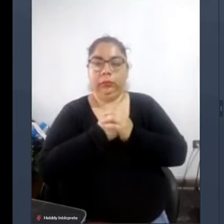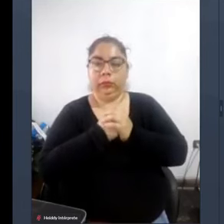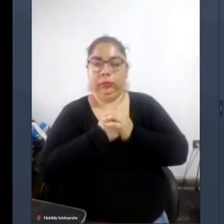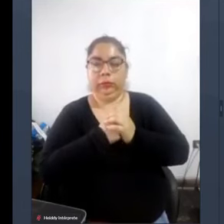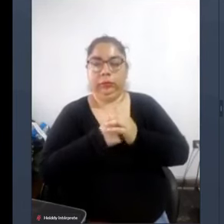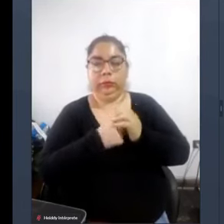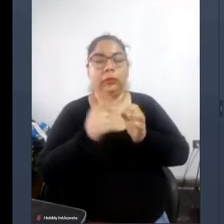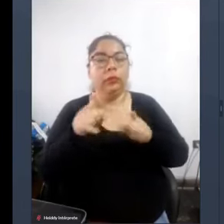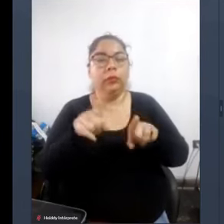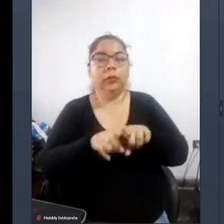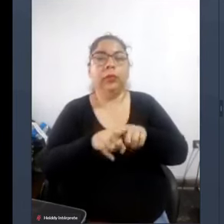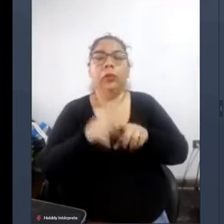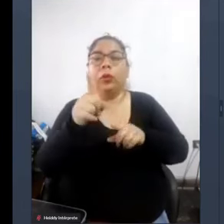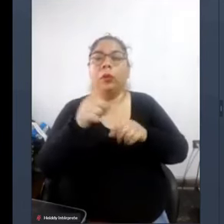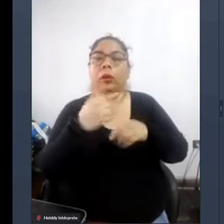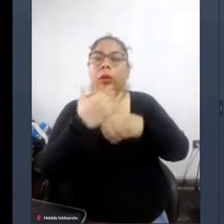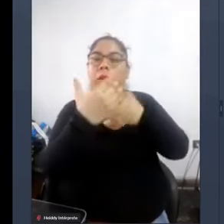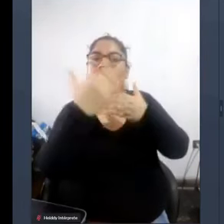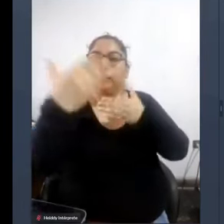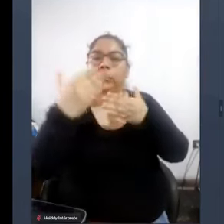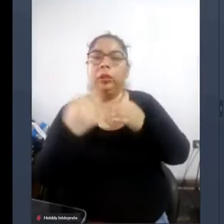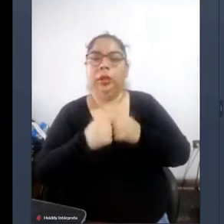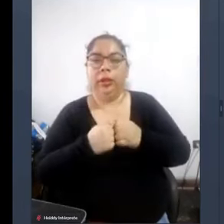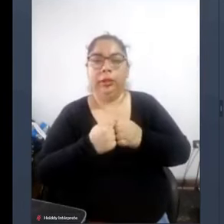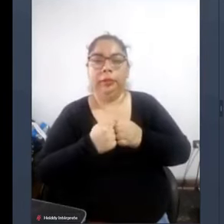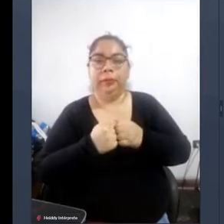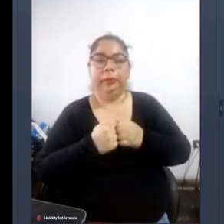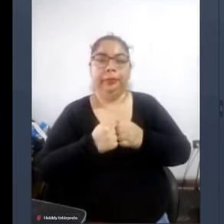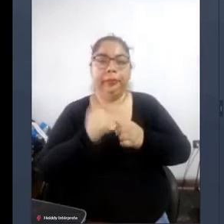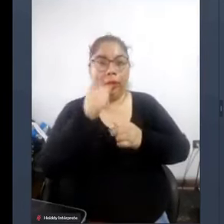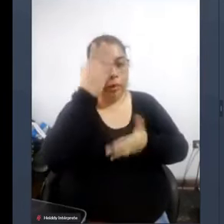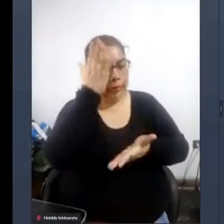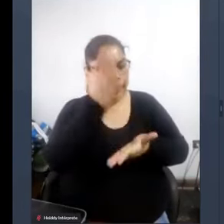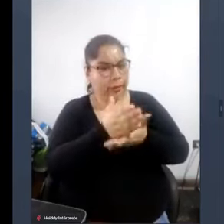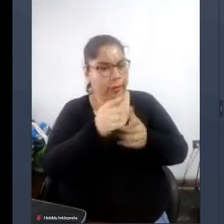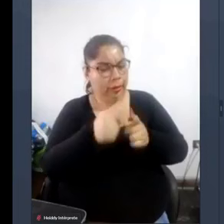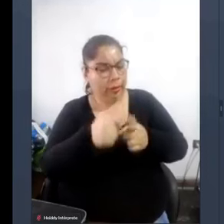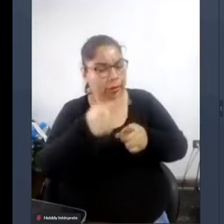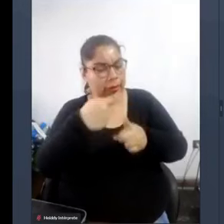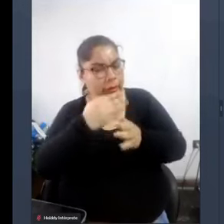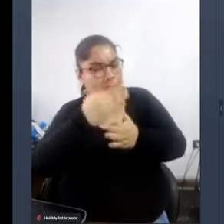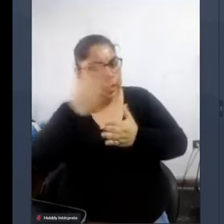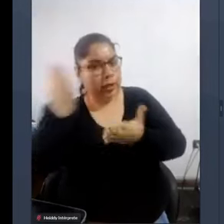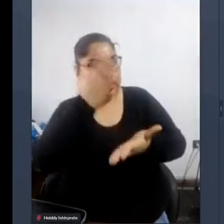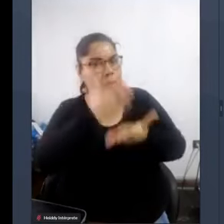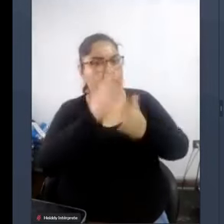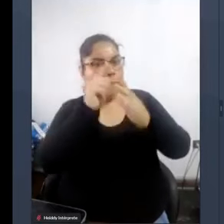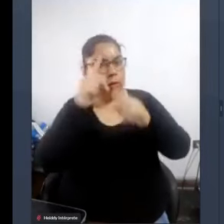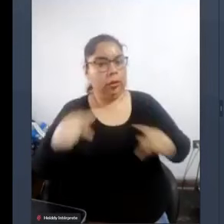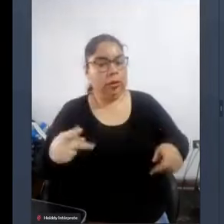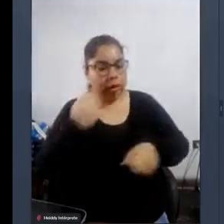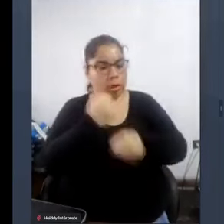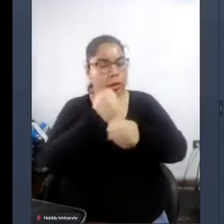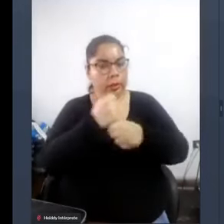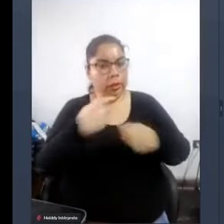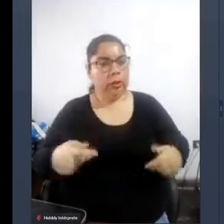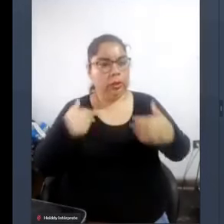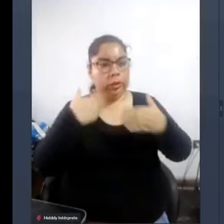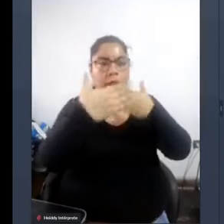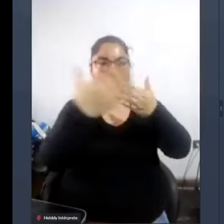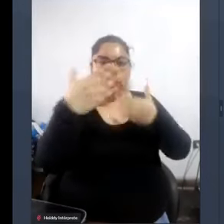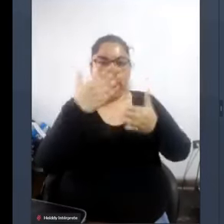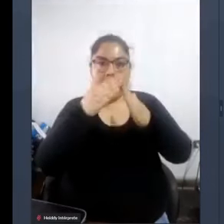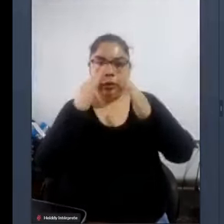distritos periféricos y que de ellos más de la mitad o sea más del 58% trabaja cerca de sus hogares estamos hablando de